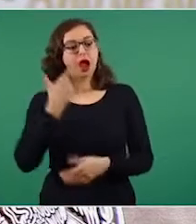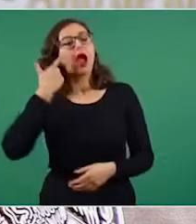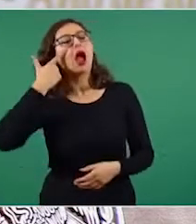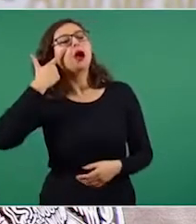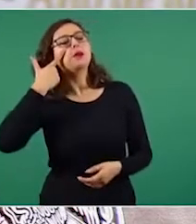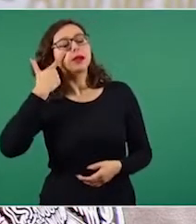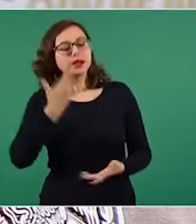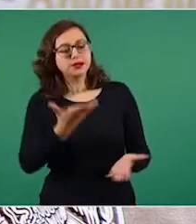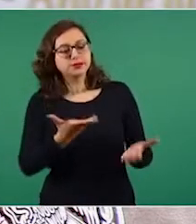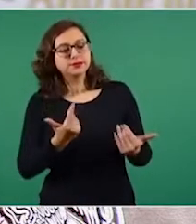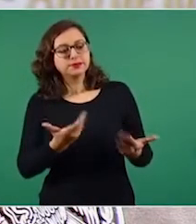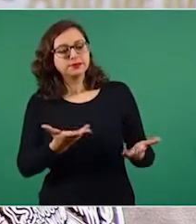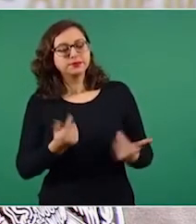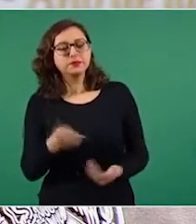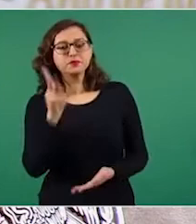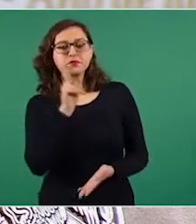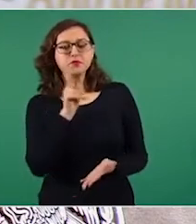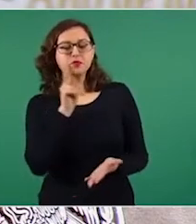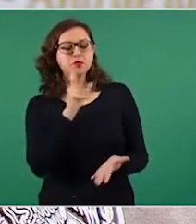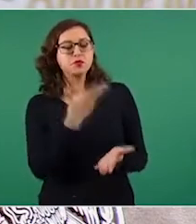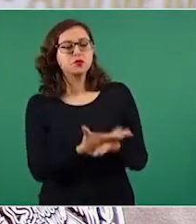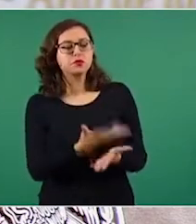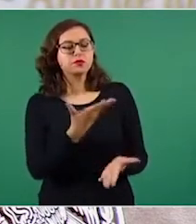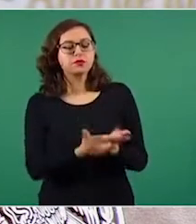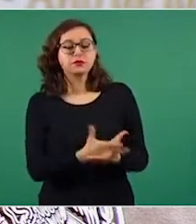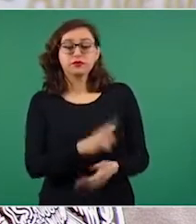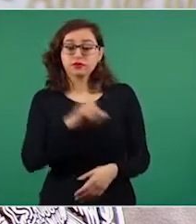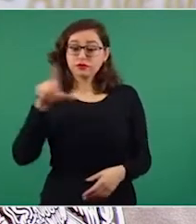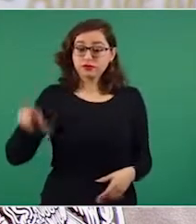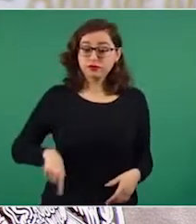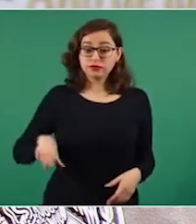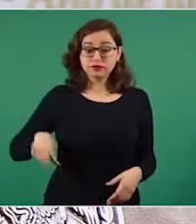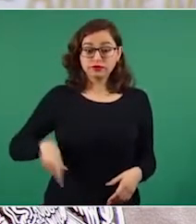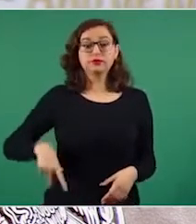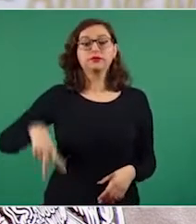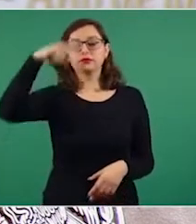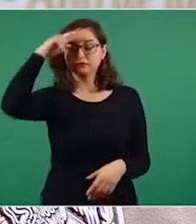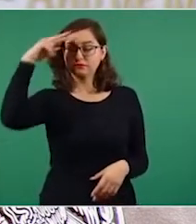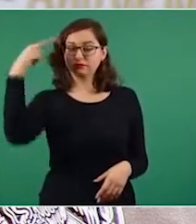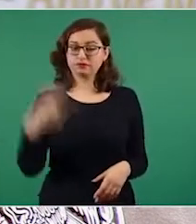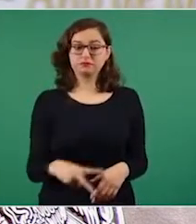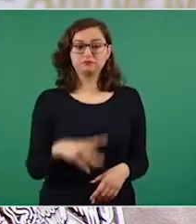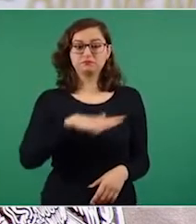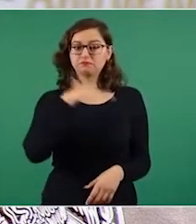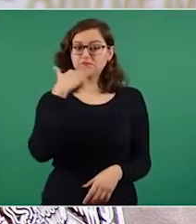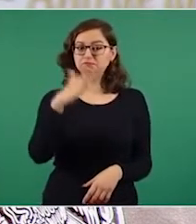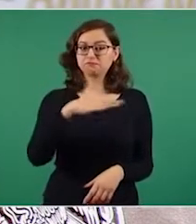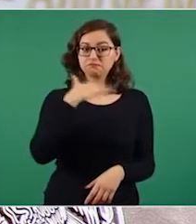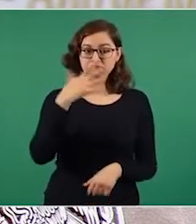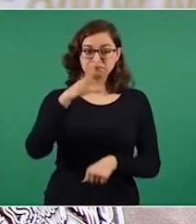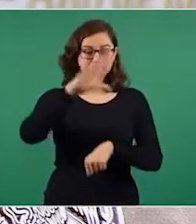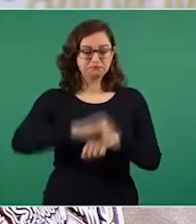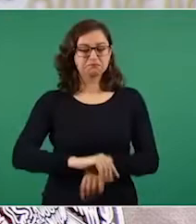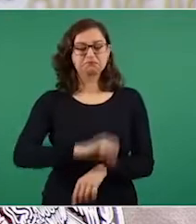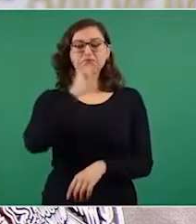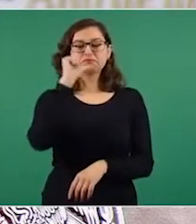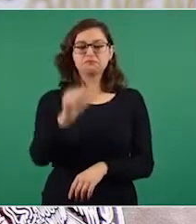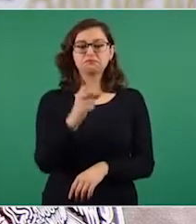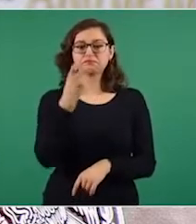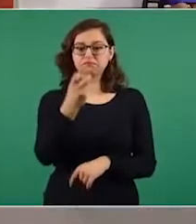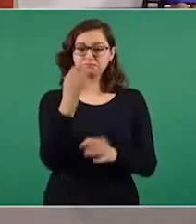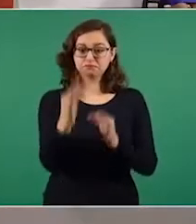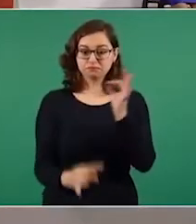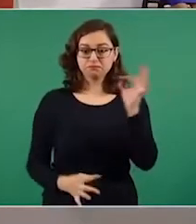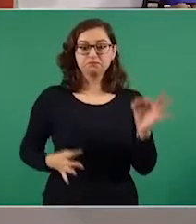reitere que en el gobierno de México no se permite ni se permitirán actos de corrupción. Es cuanto,